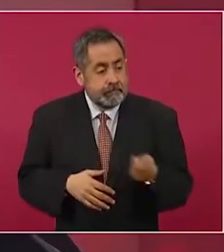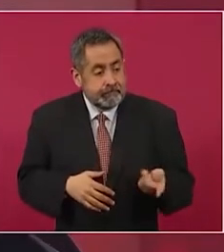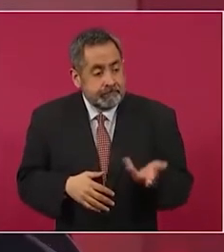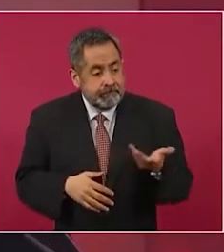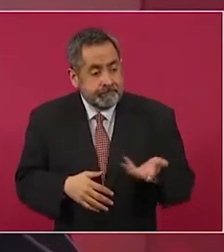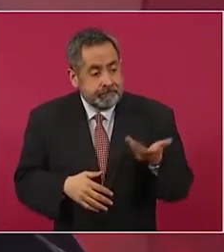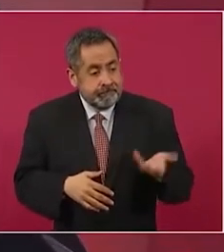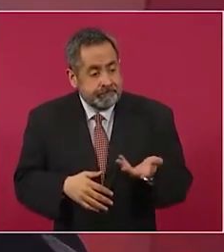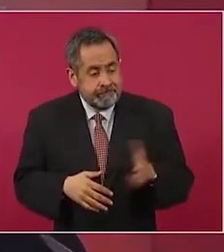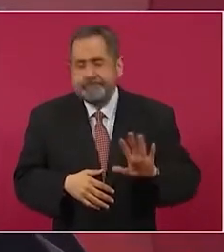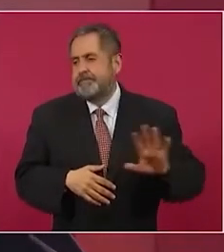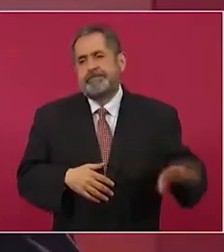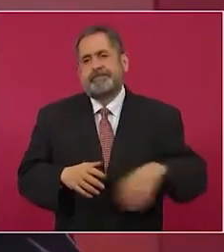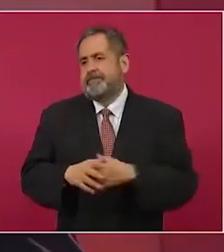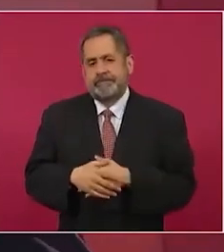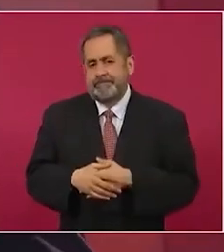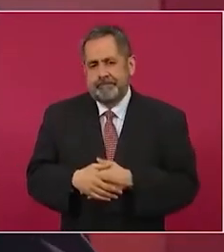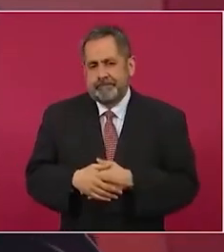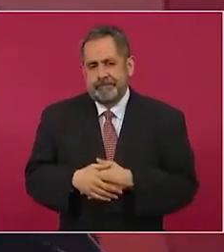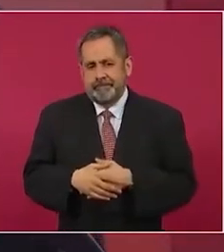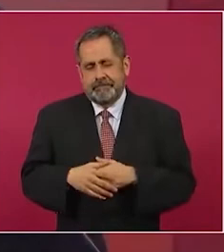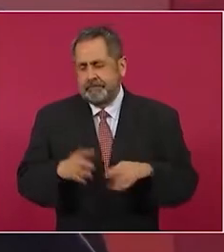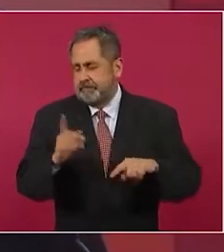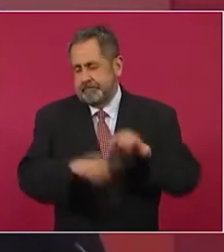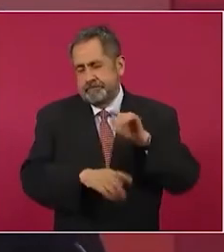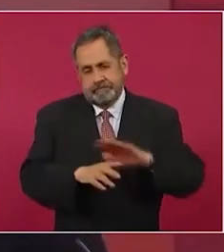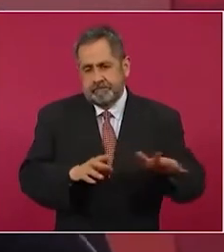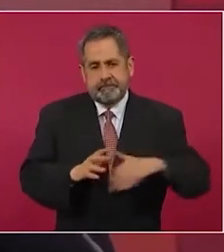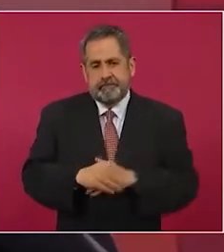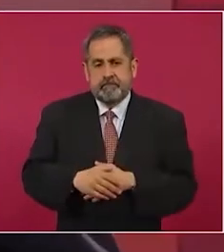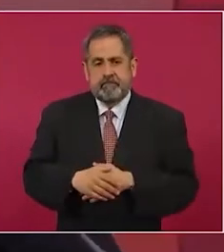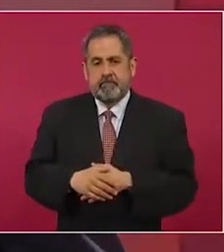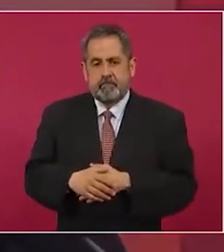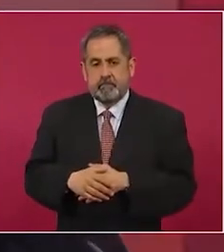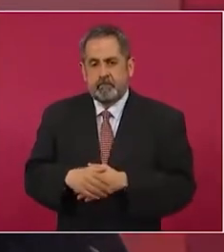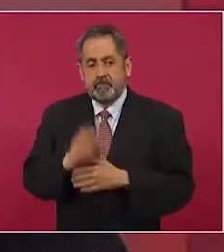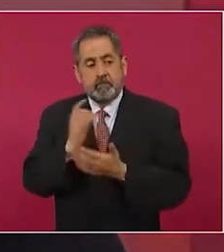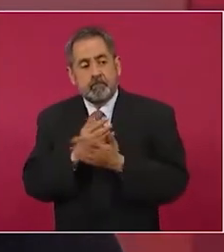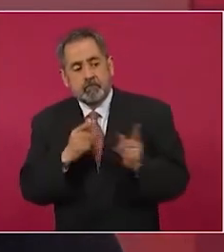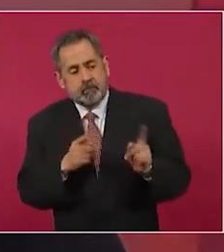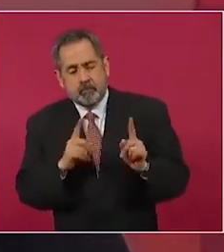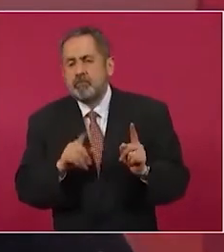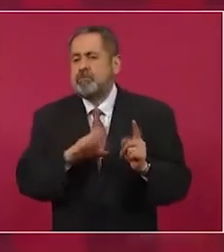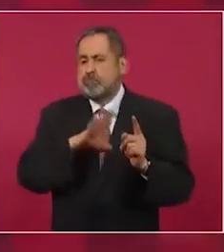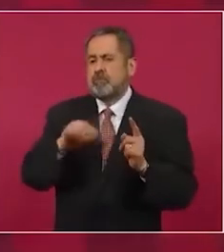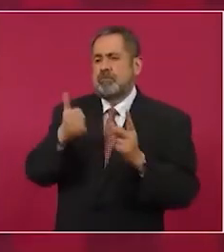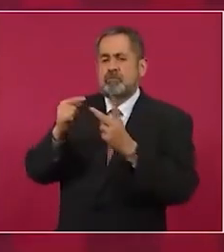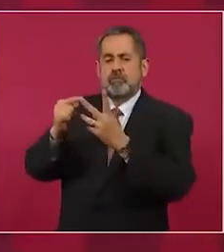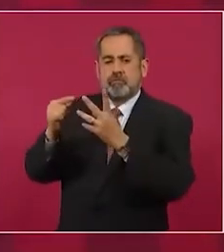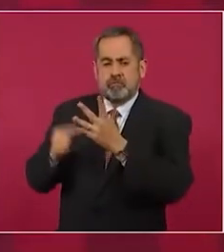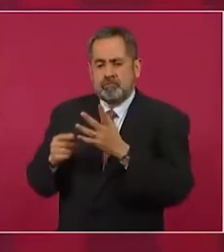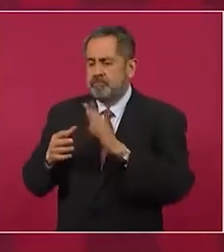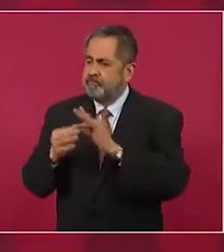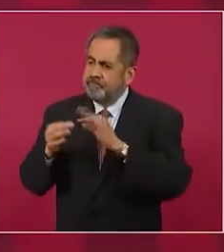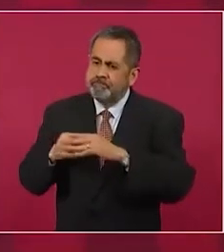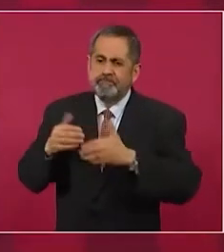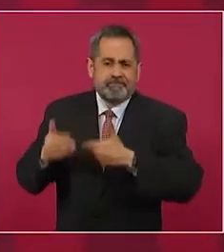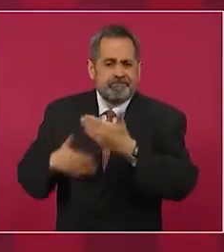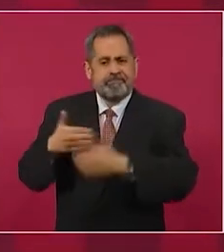se va a terminar entre otras cosas? No es solo ese factor, pero sí influye mucho,